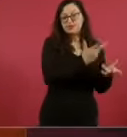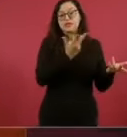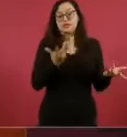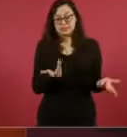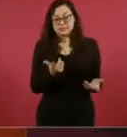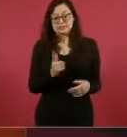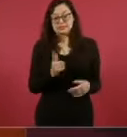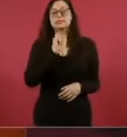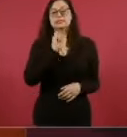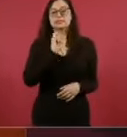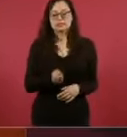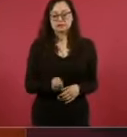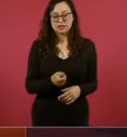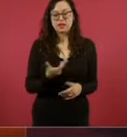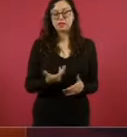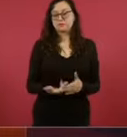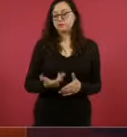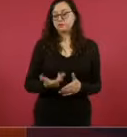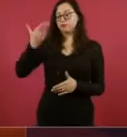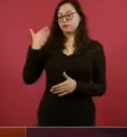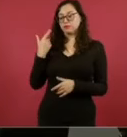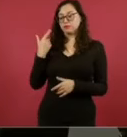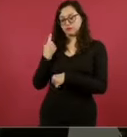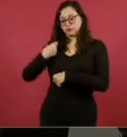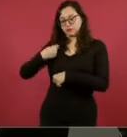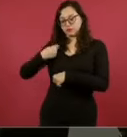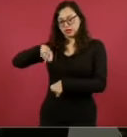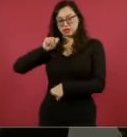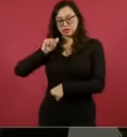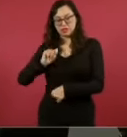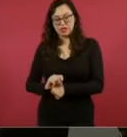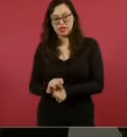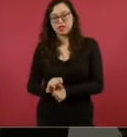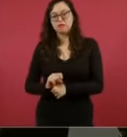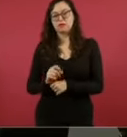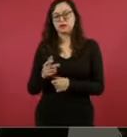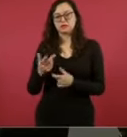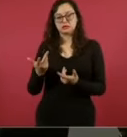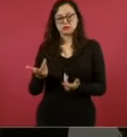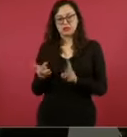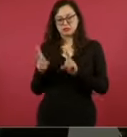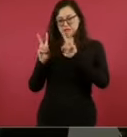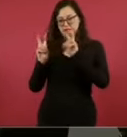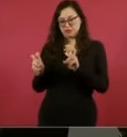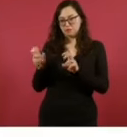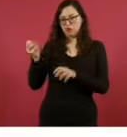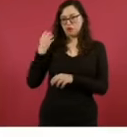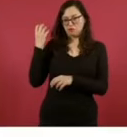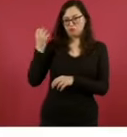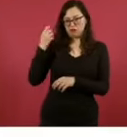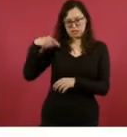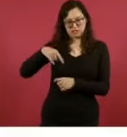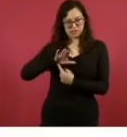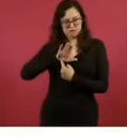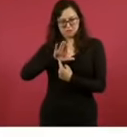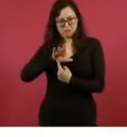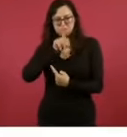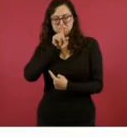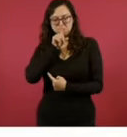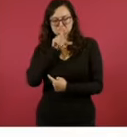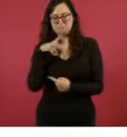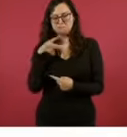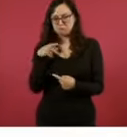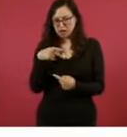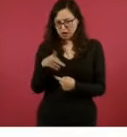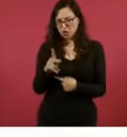si bien recordamos que la semana pasada no hubo conferencia de prensa, pero sí reporte de precios, tenemos que la gasolina regular